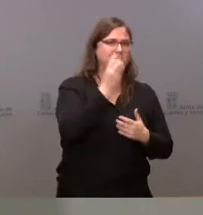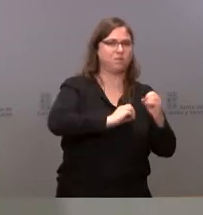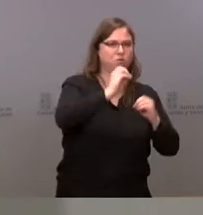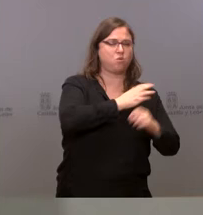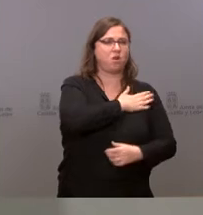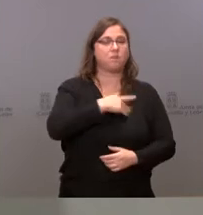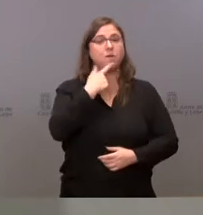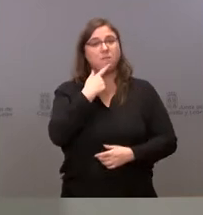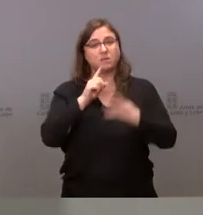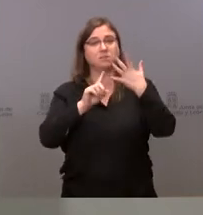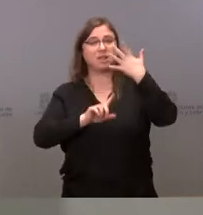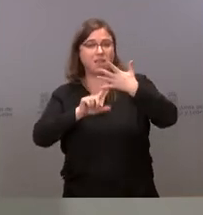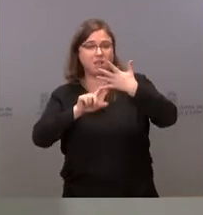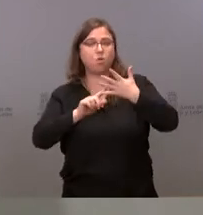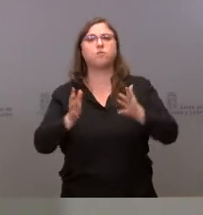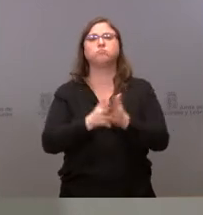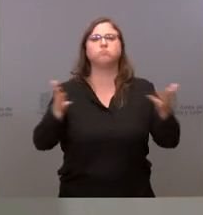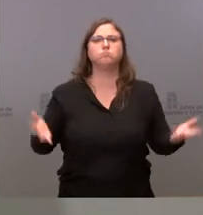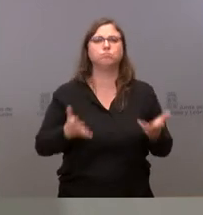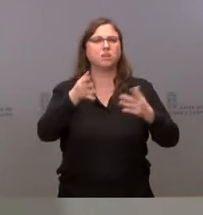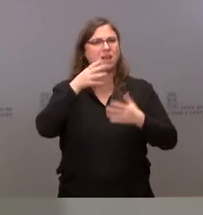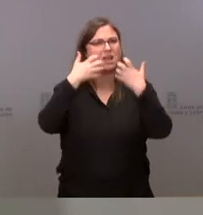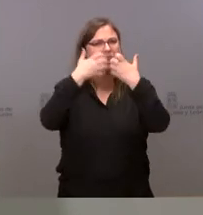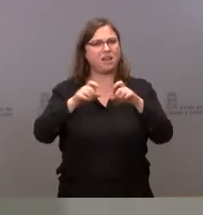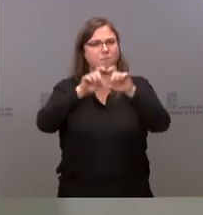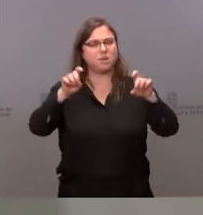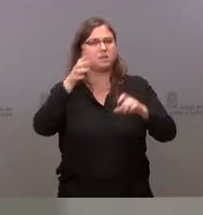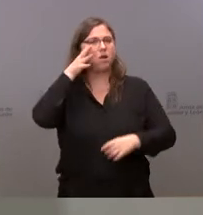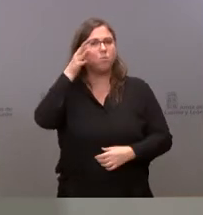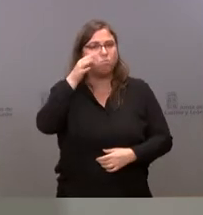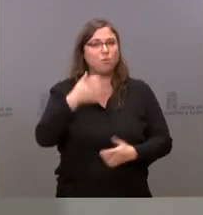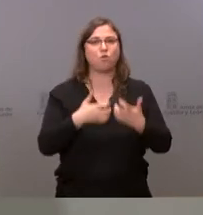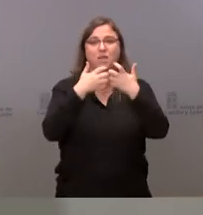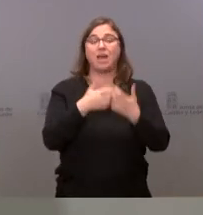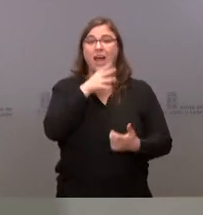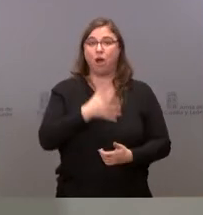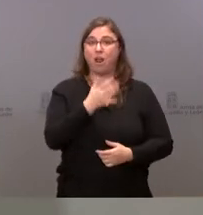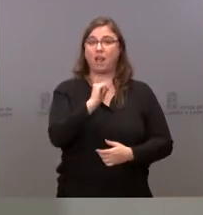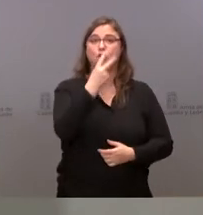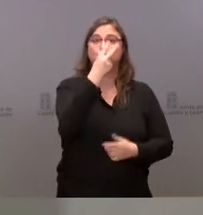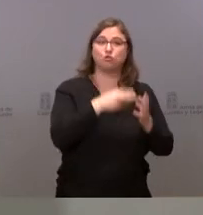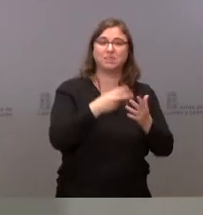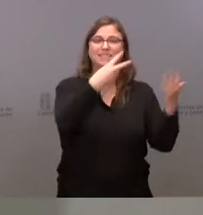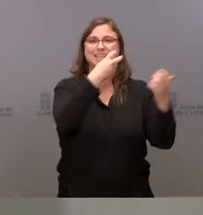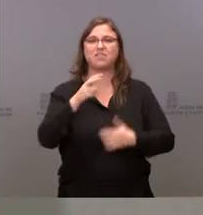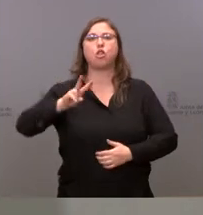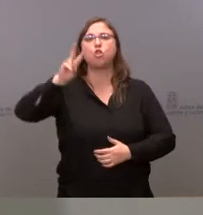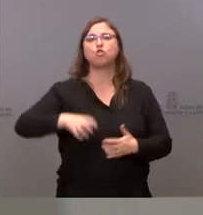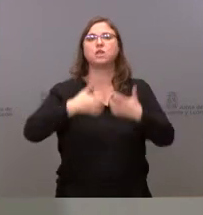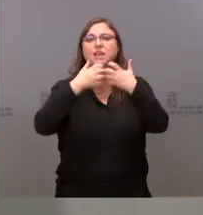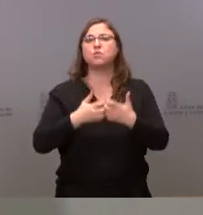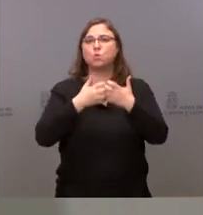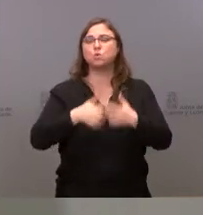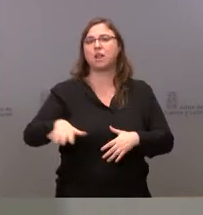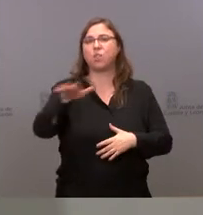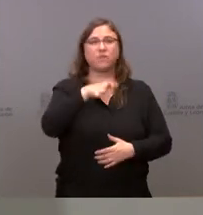crecimiento de las empresas en el medio rural, las de carácter industrial. Ahora tenemos 2.702 industrias ubicadas en